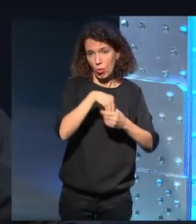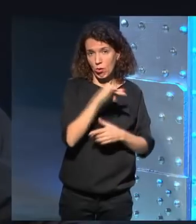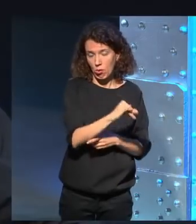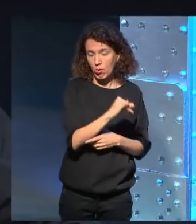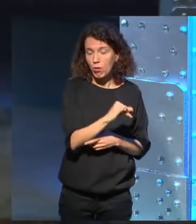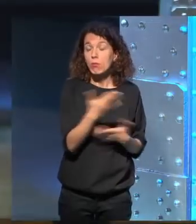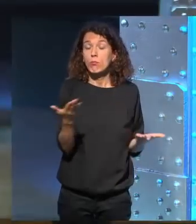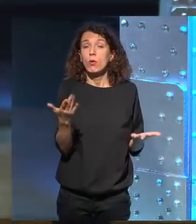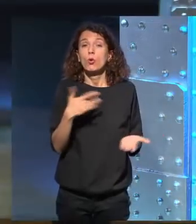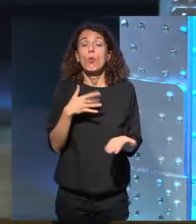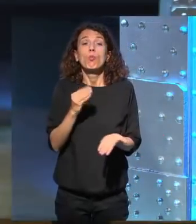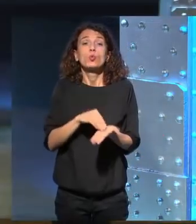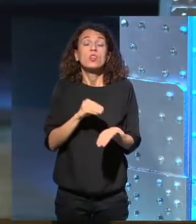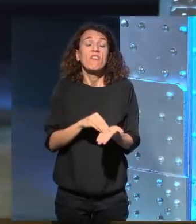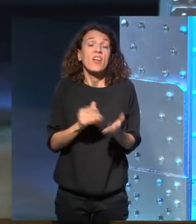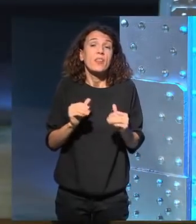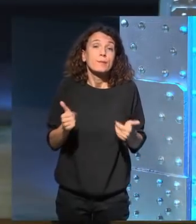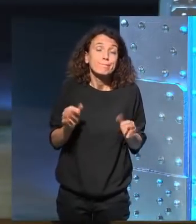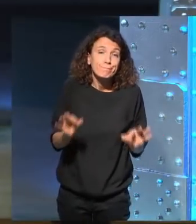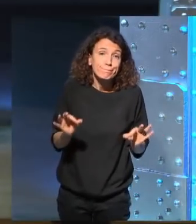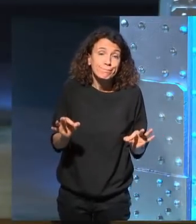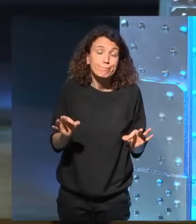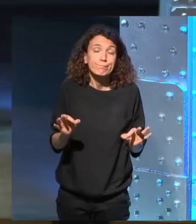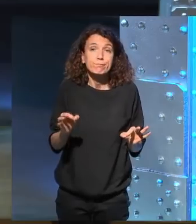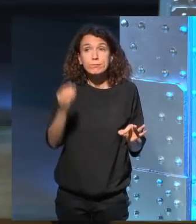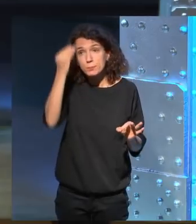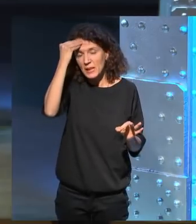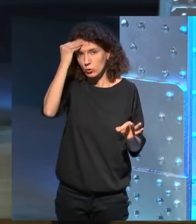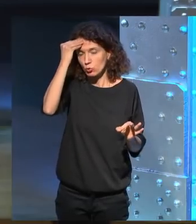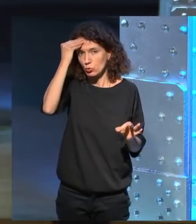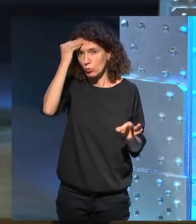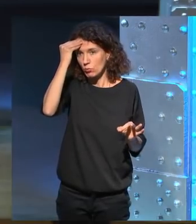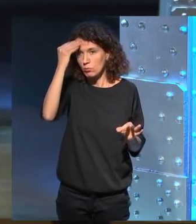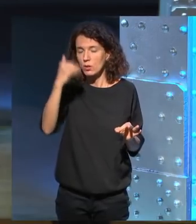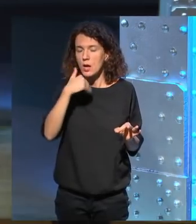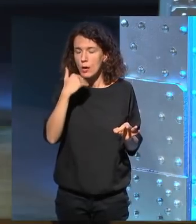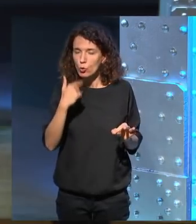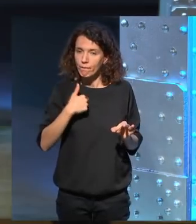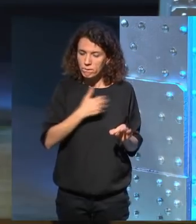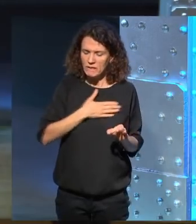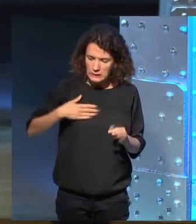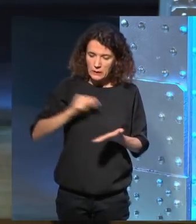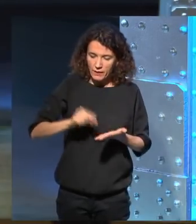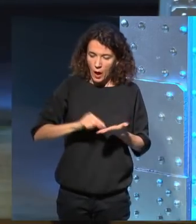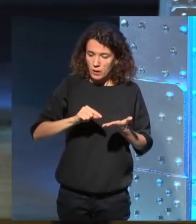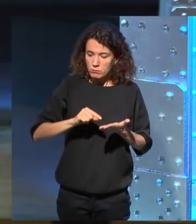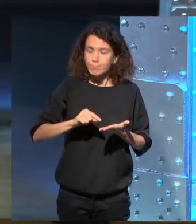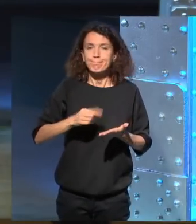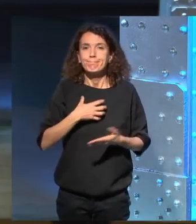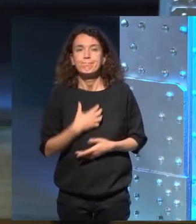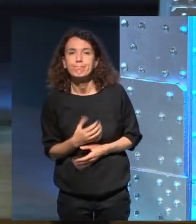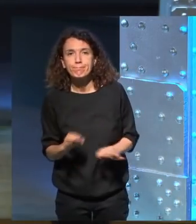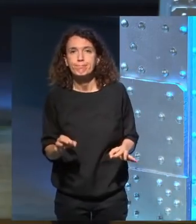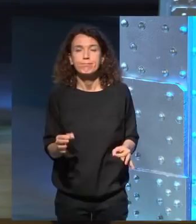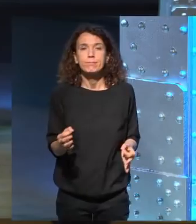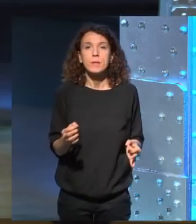pero como me pasa muchas veces cuando pienso en algo que tengo que escribir no lo escribo si no